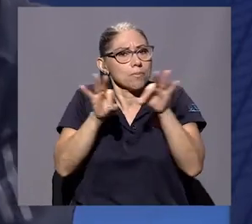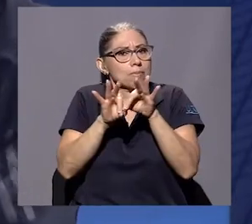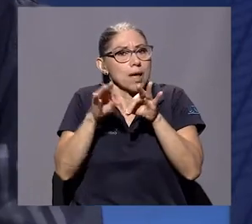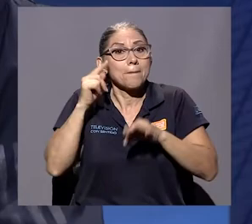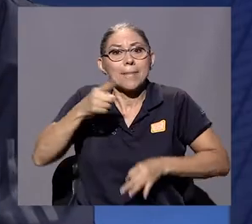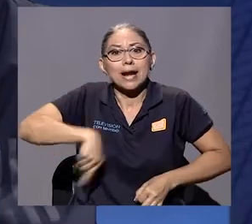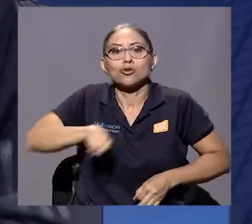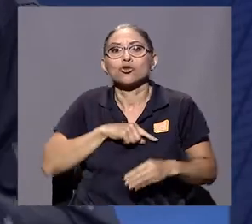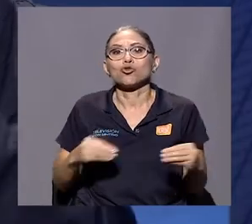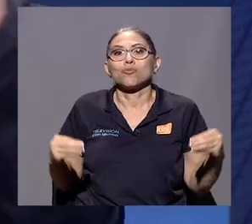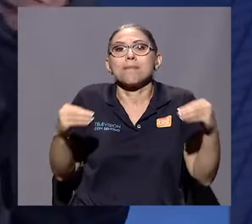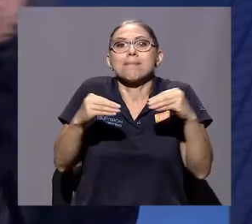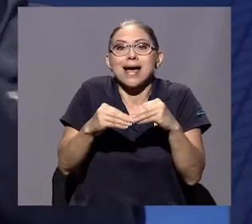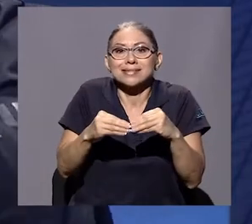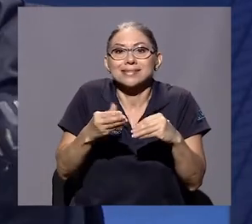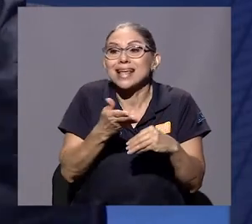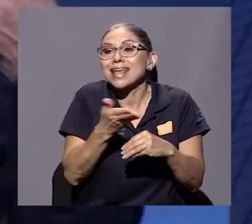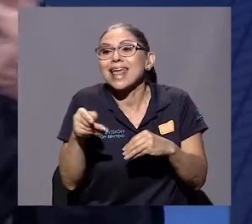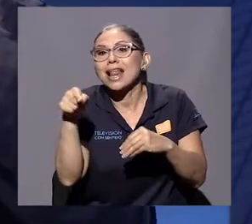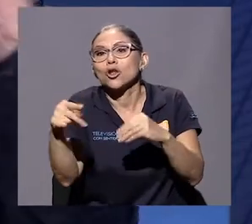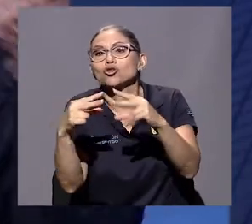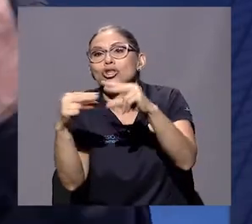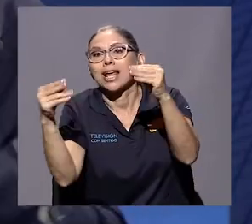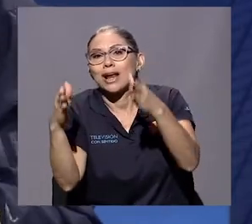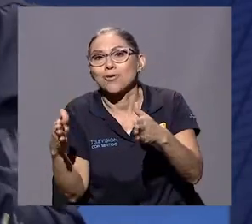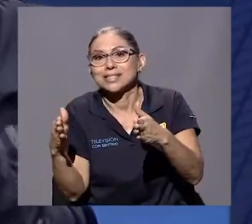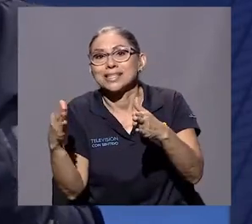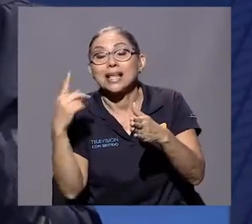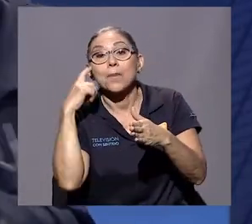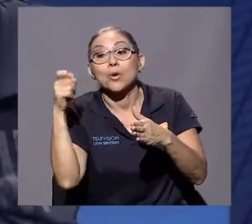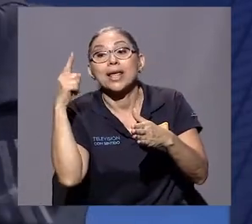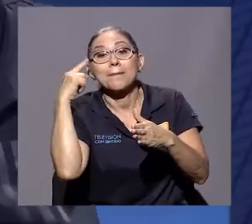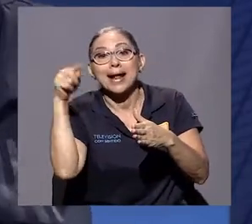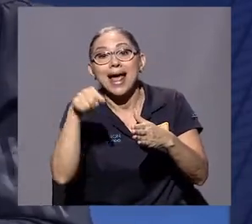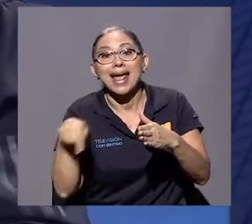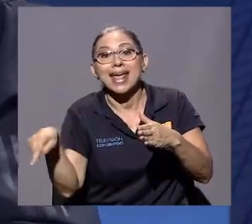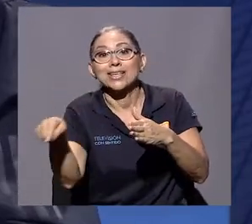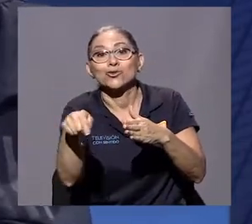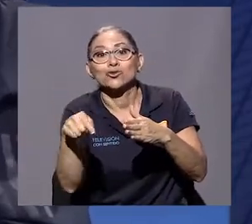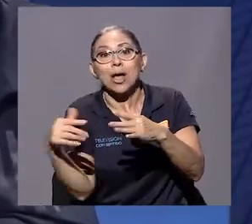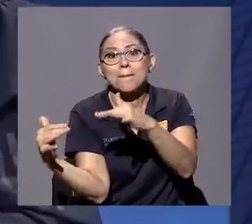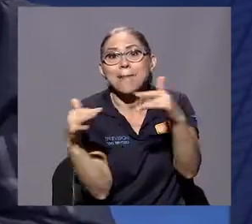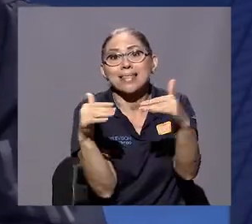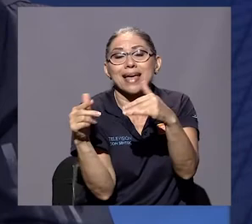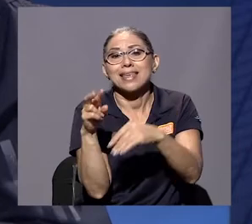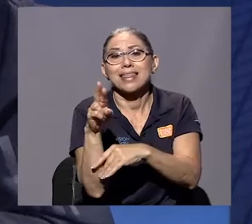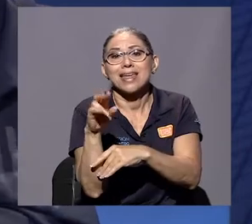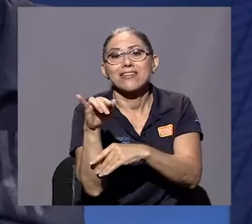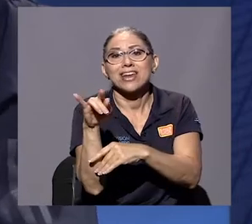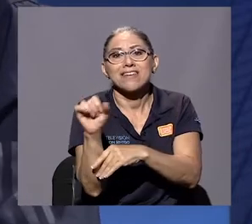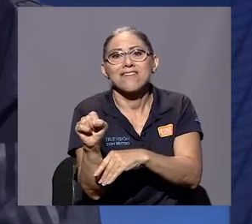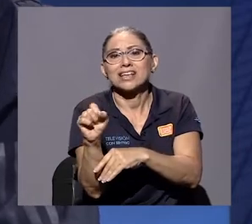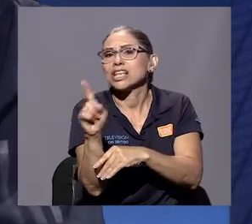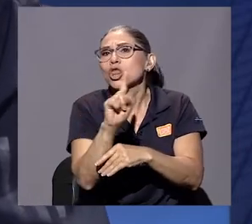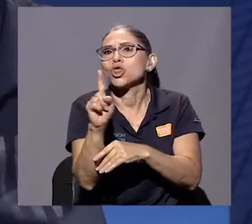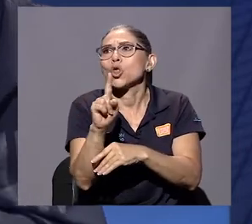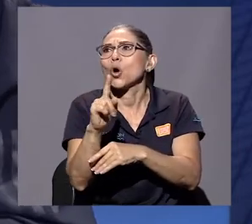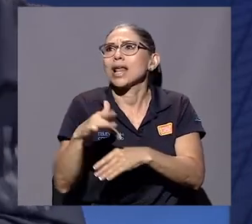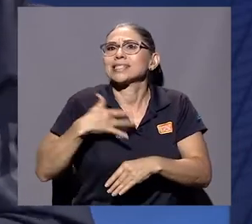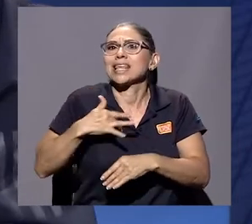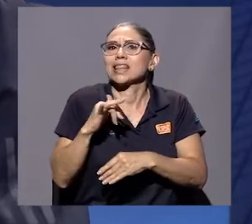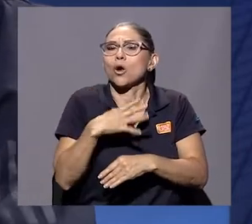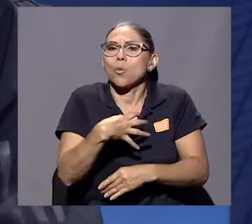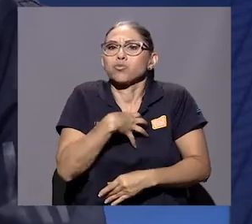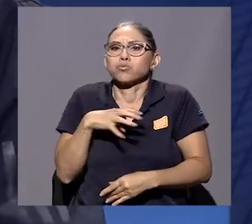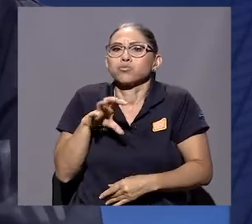nicaragüenses, porque los nicaragüenses la batalla de Rivas no la manejan como algo muy propio. Pero